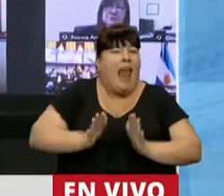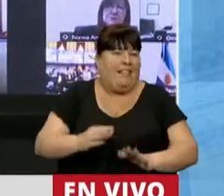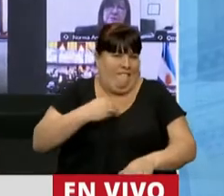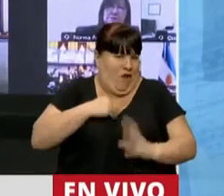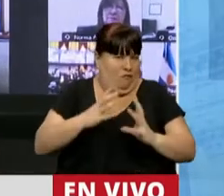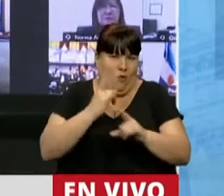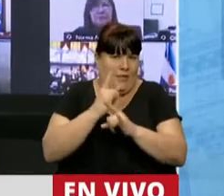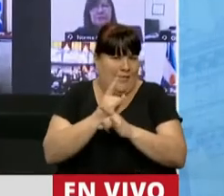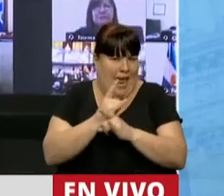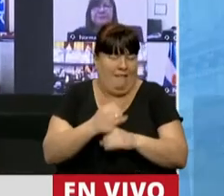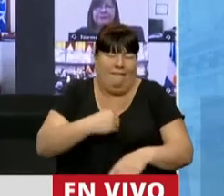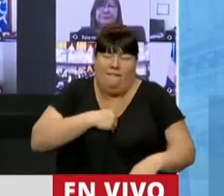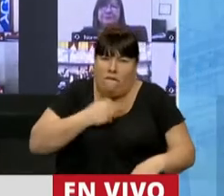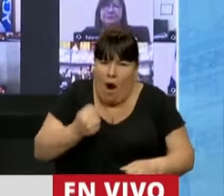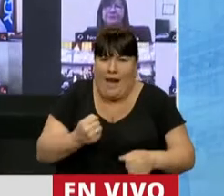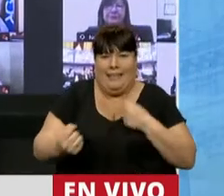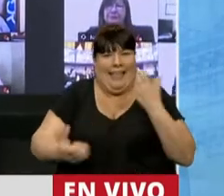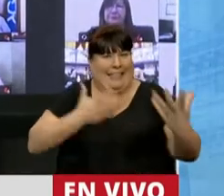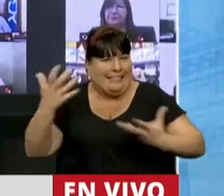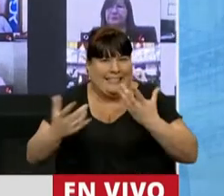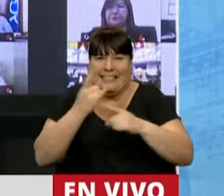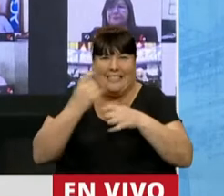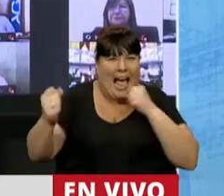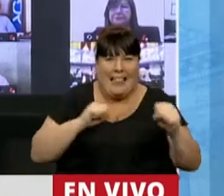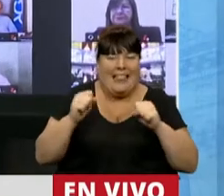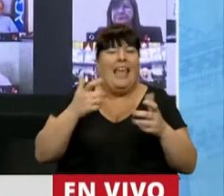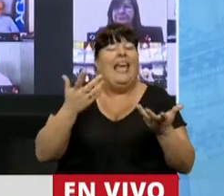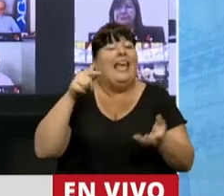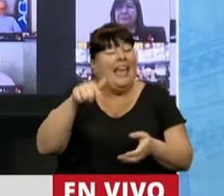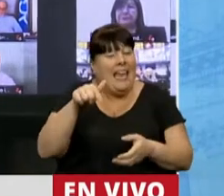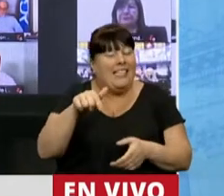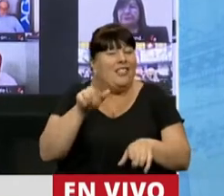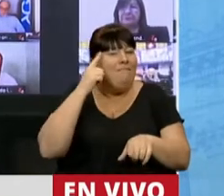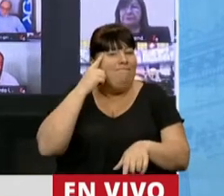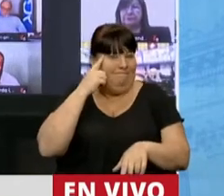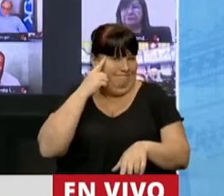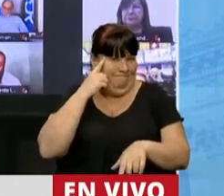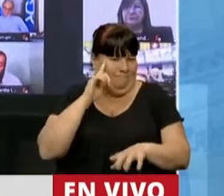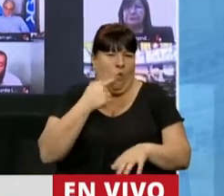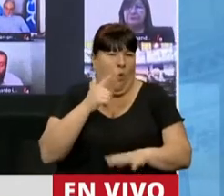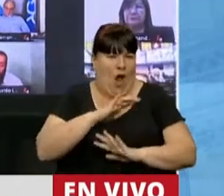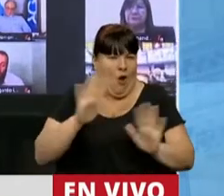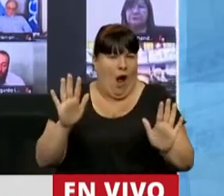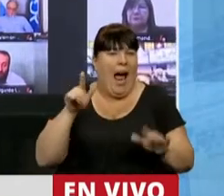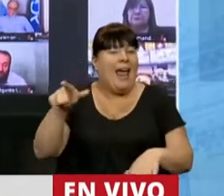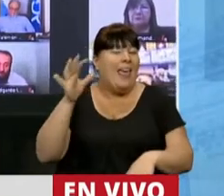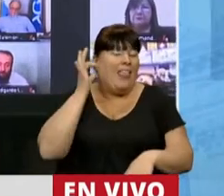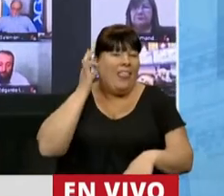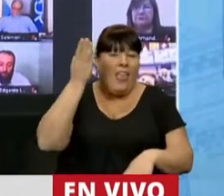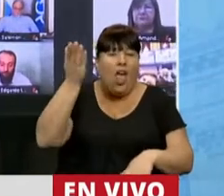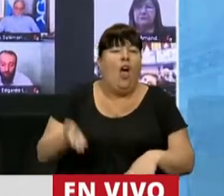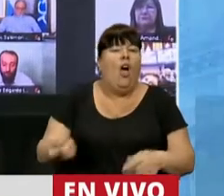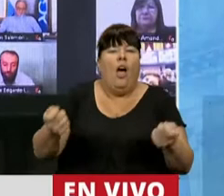fugoderos pasionales, fervientes, y de esto creo que nadie tiene duda de que Diego